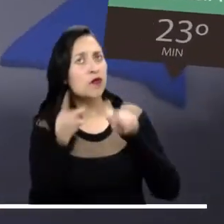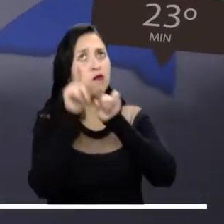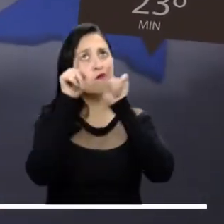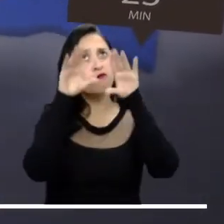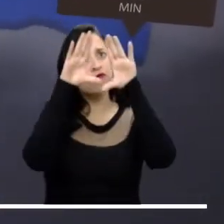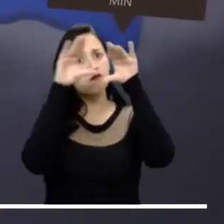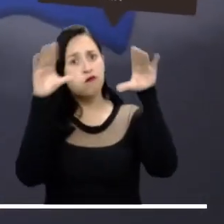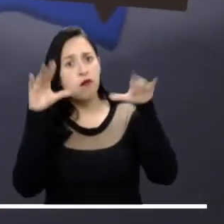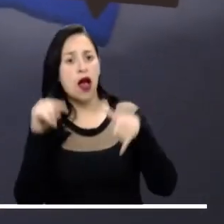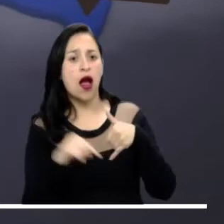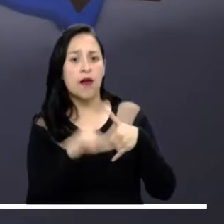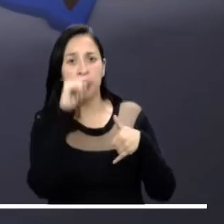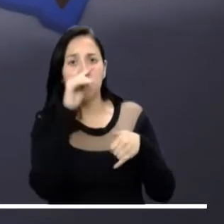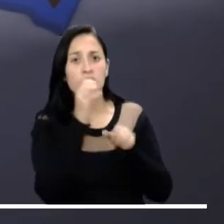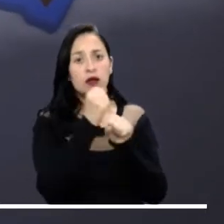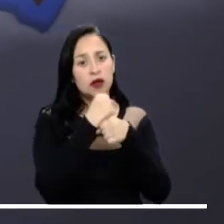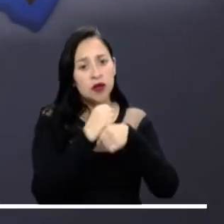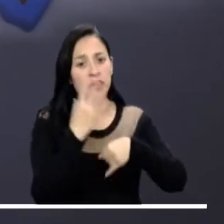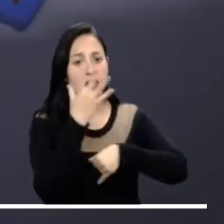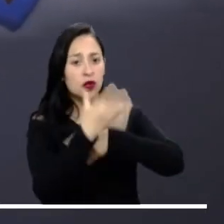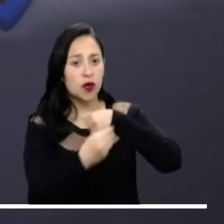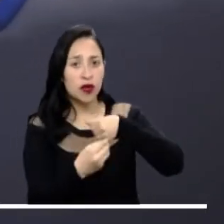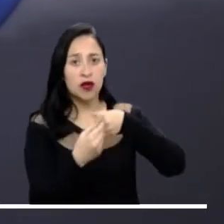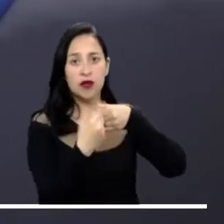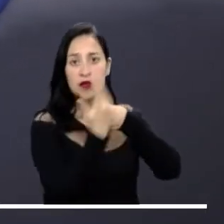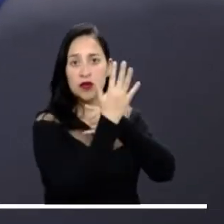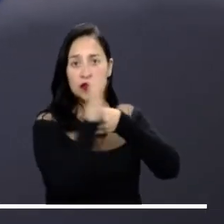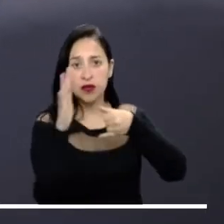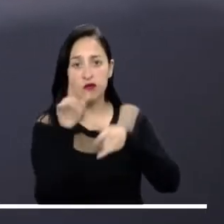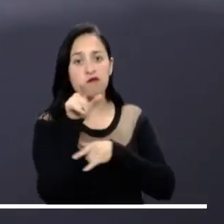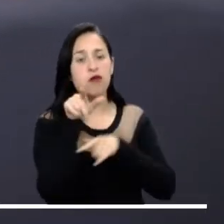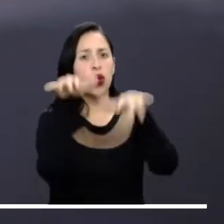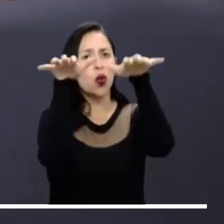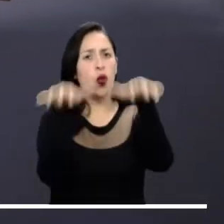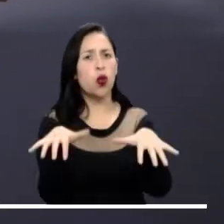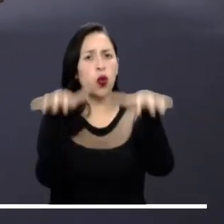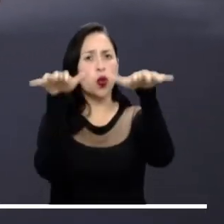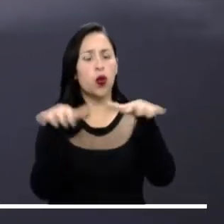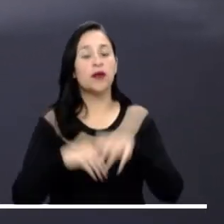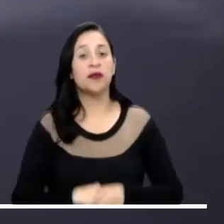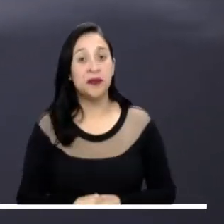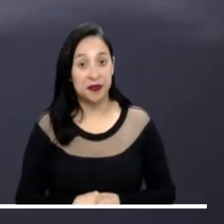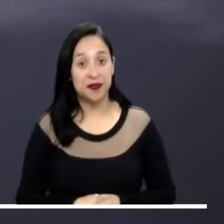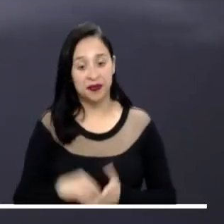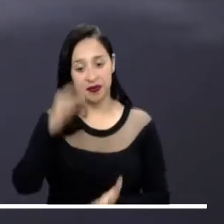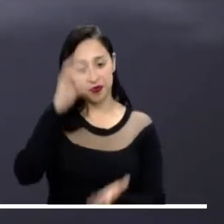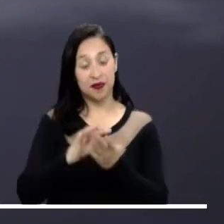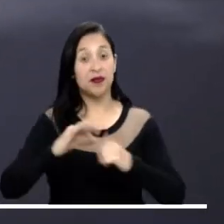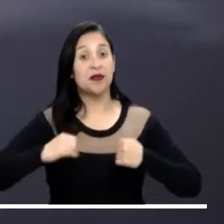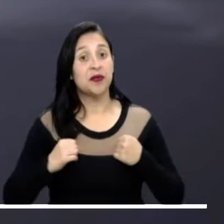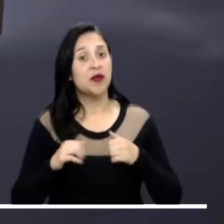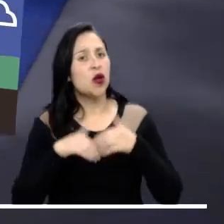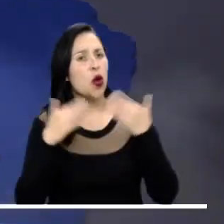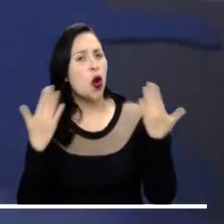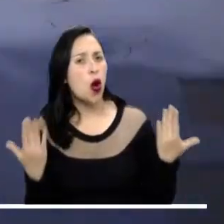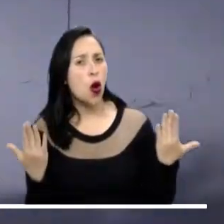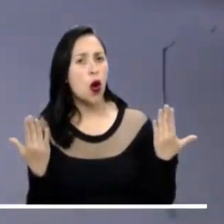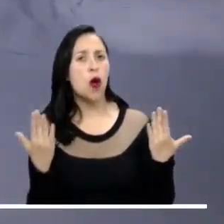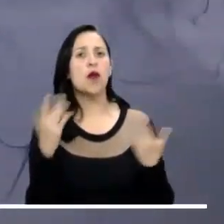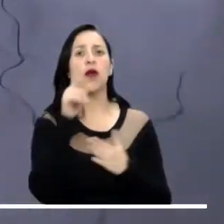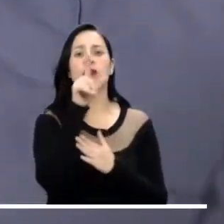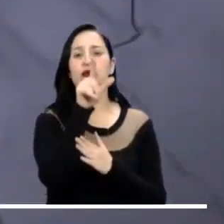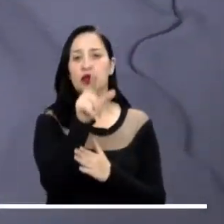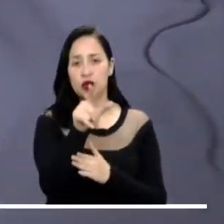Amazonía estará nubosa y, por lo tanto, Amazonas, Baupés, Guainía y Guaviare pueden presentar lluvias. La capital del país